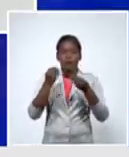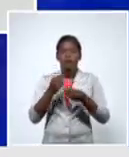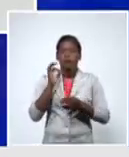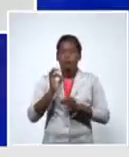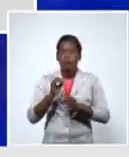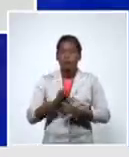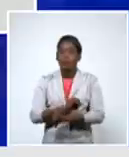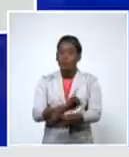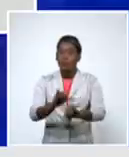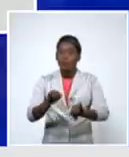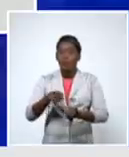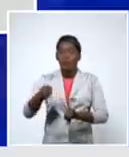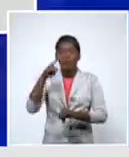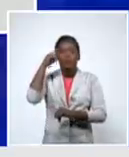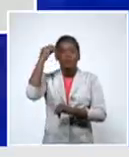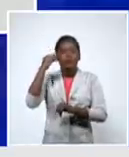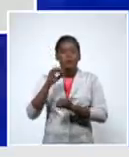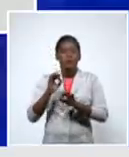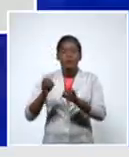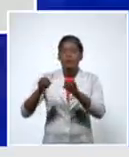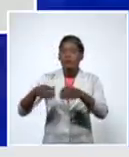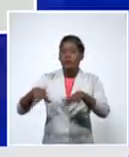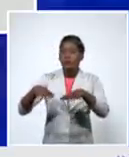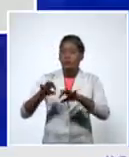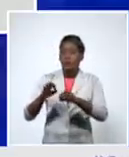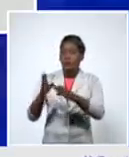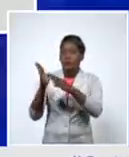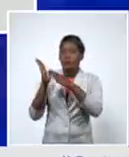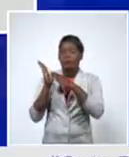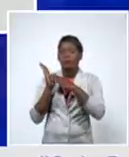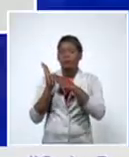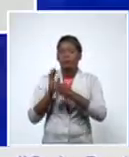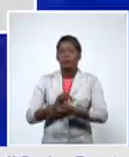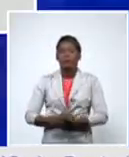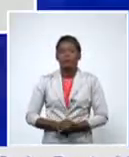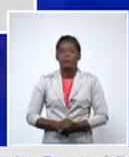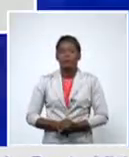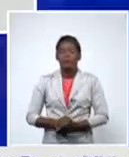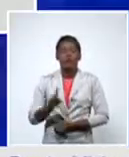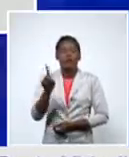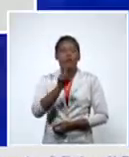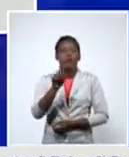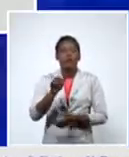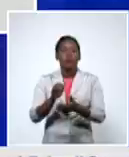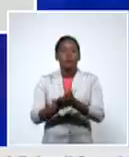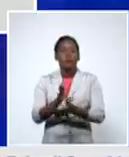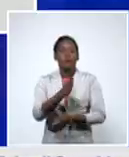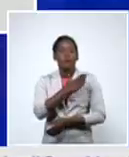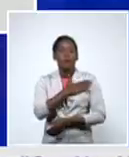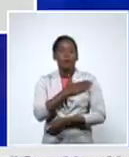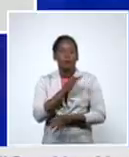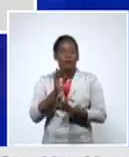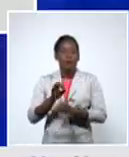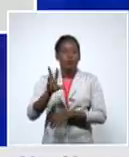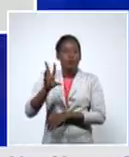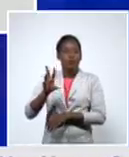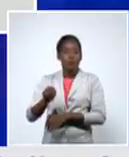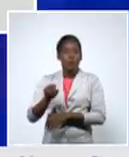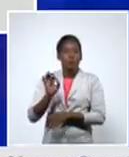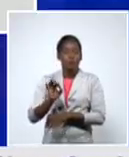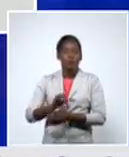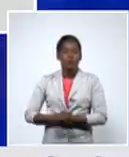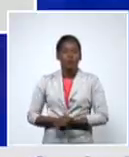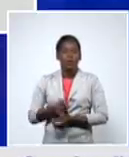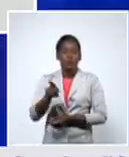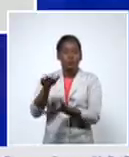ilustrar que es lo que pasa el 11 de marzo los casos nuevos aquí no es acumulado aquí son los casos